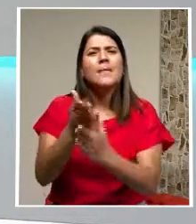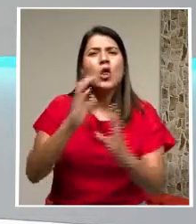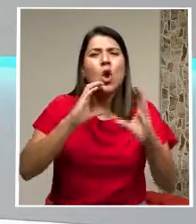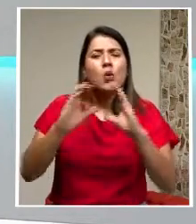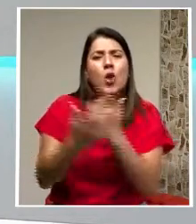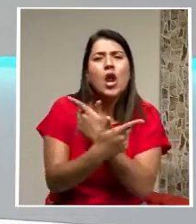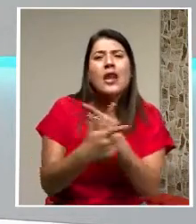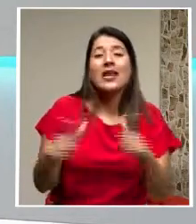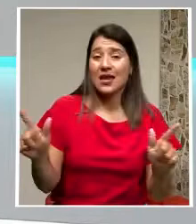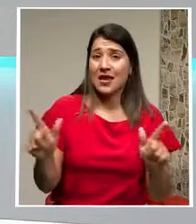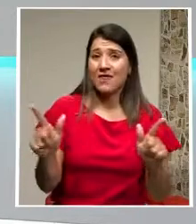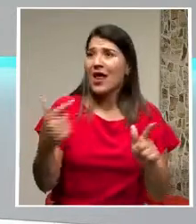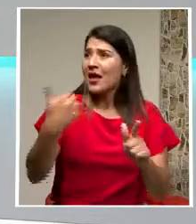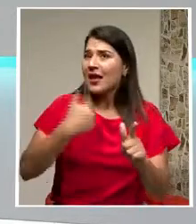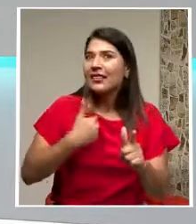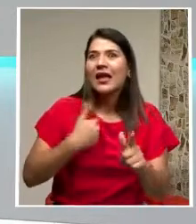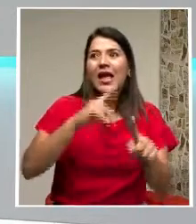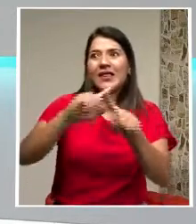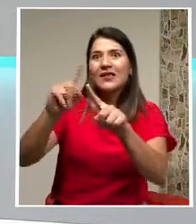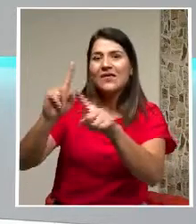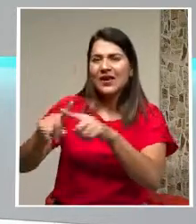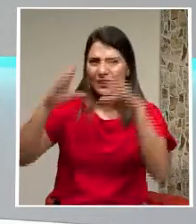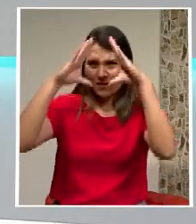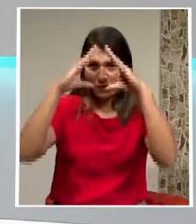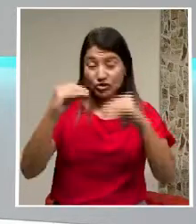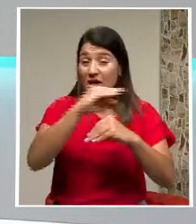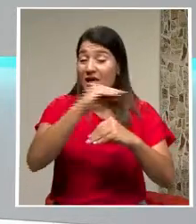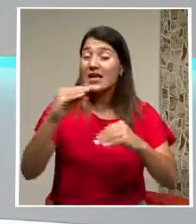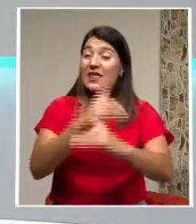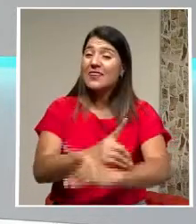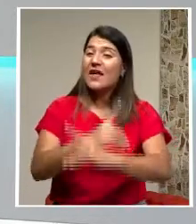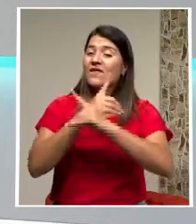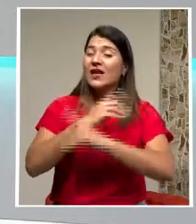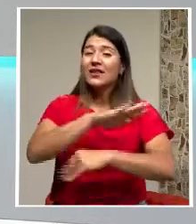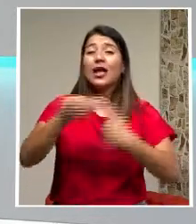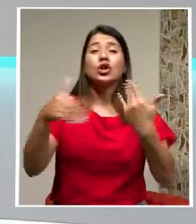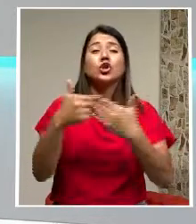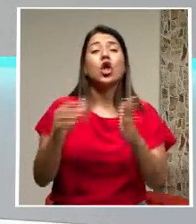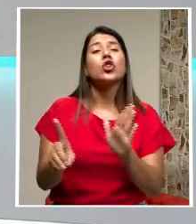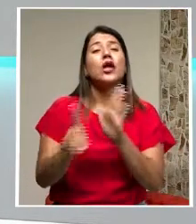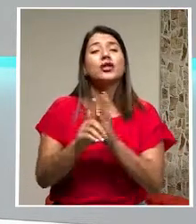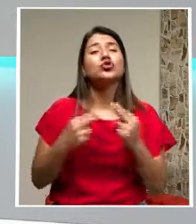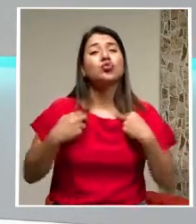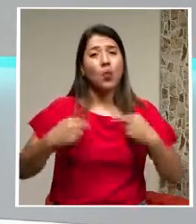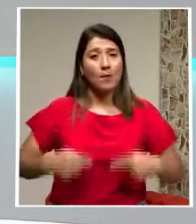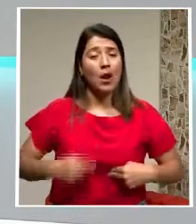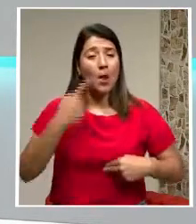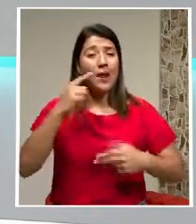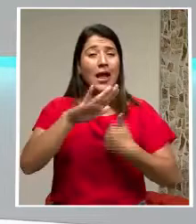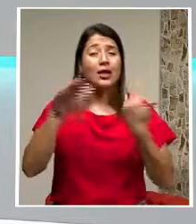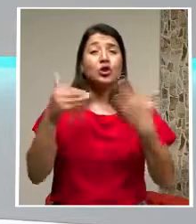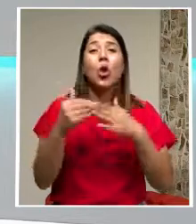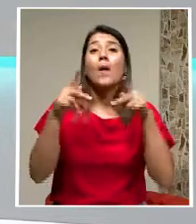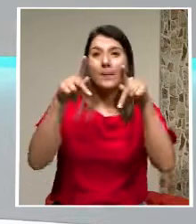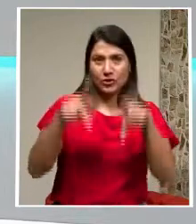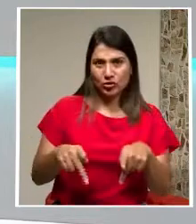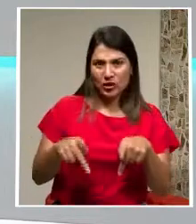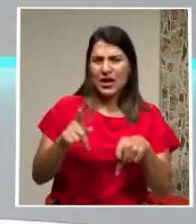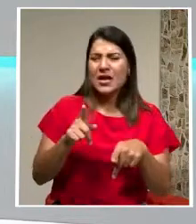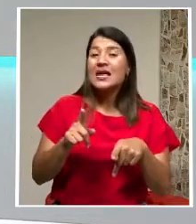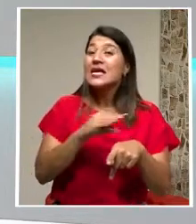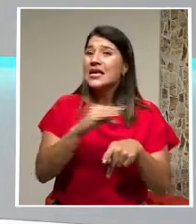plurales Que sean defensores De todos los derechos humanos De todas las personas Que creen contenidos Que sean